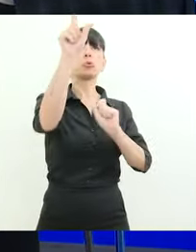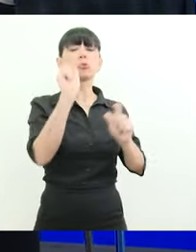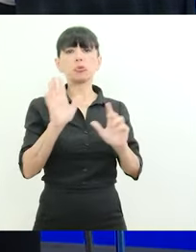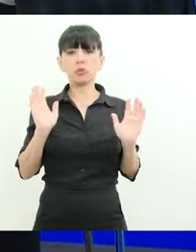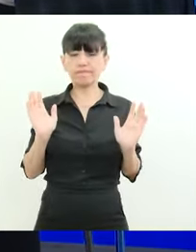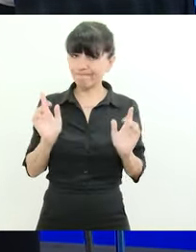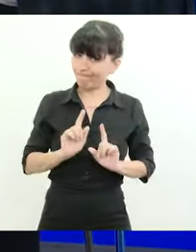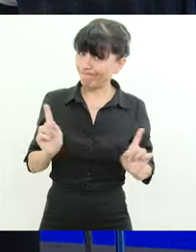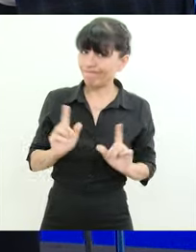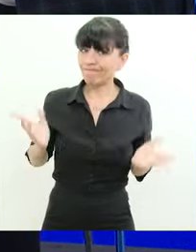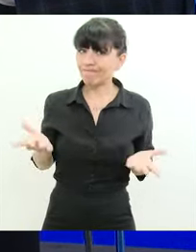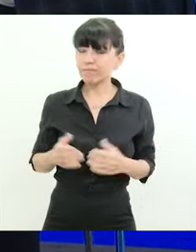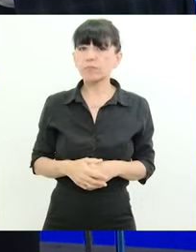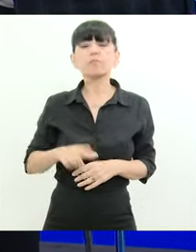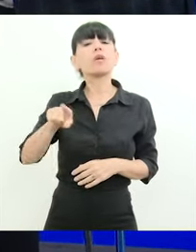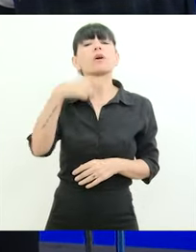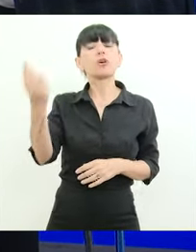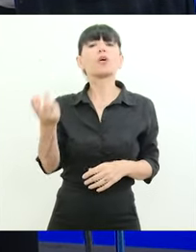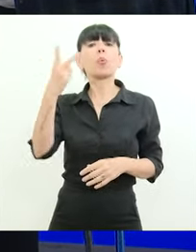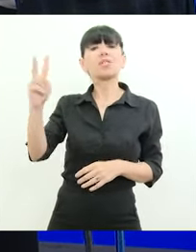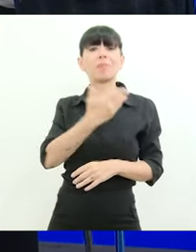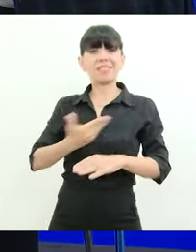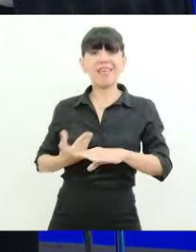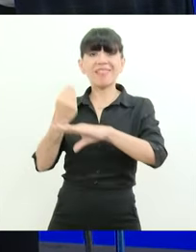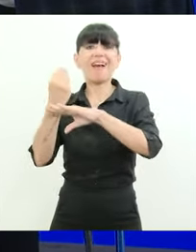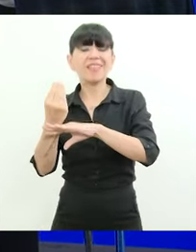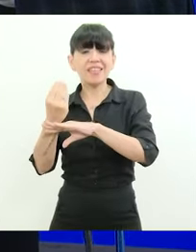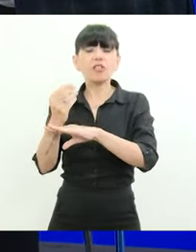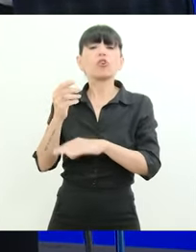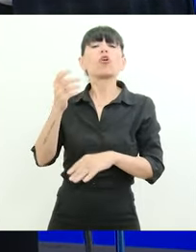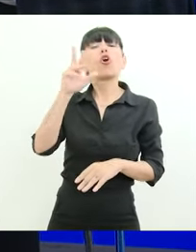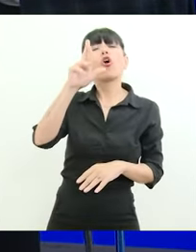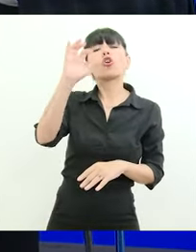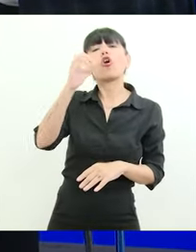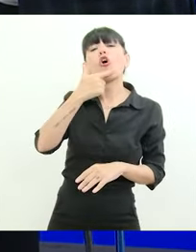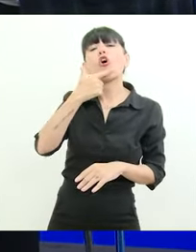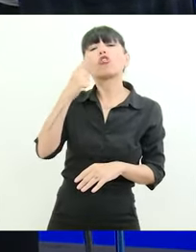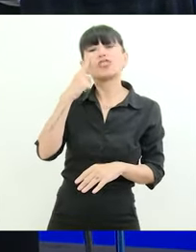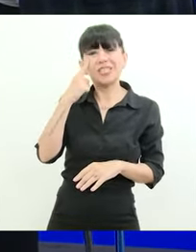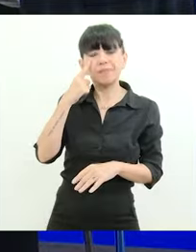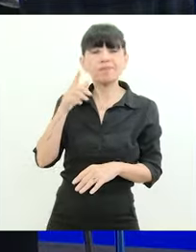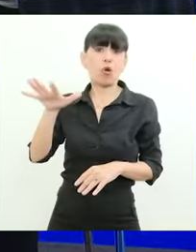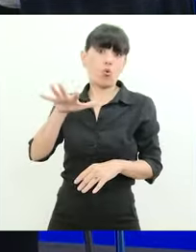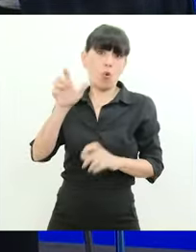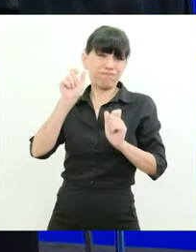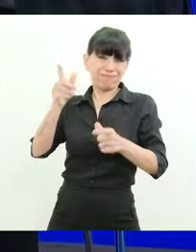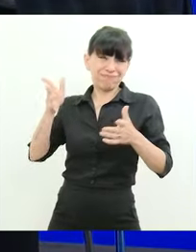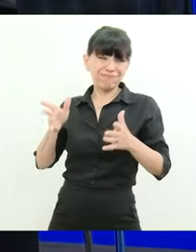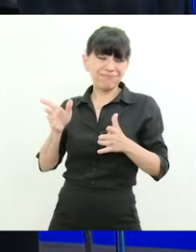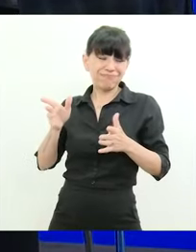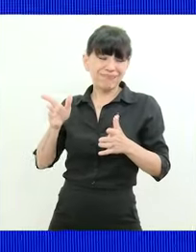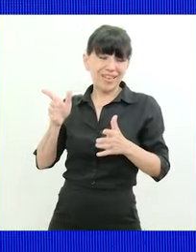justamente Agustín Rossi su candidato a vicepresidente es de Rosario Tierra Caliente si lo da usted lo está